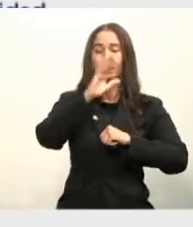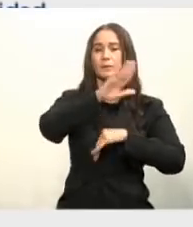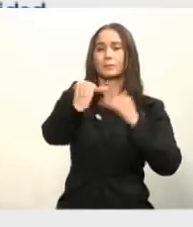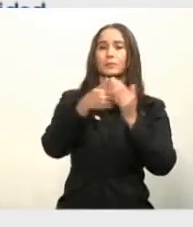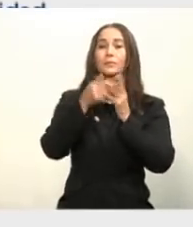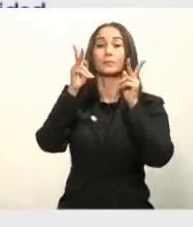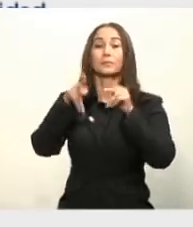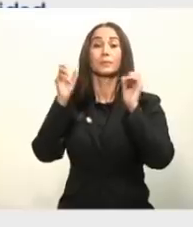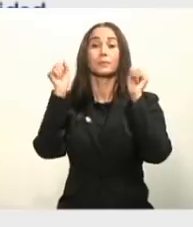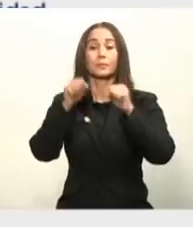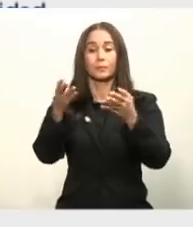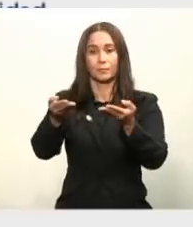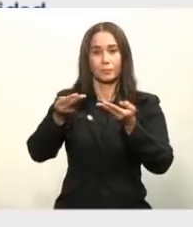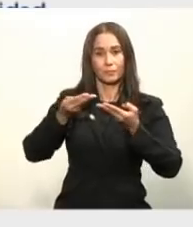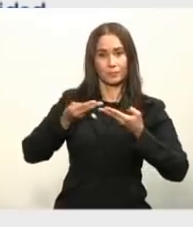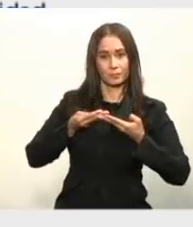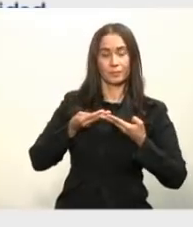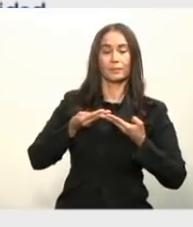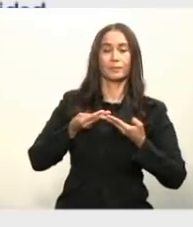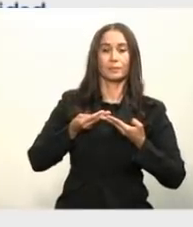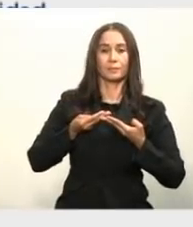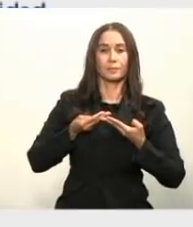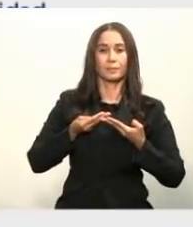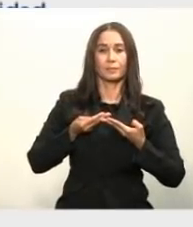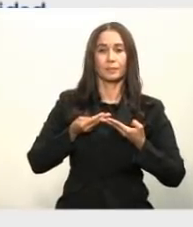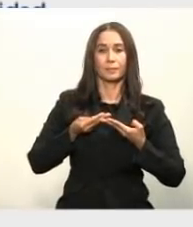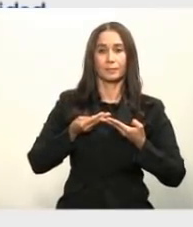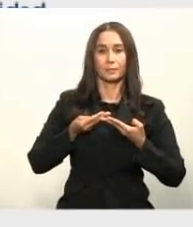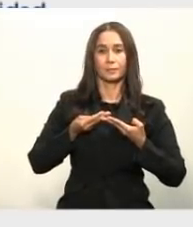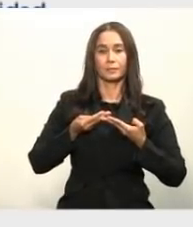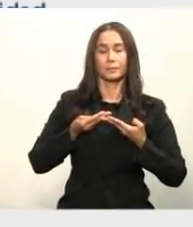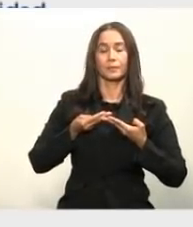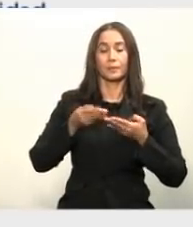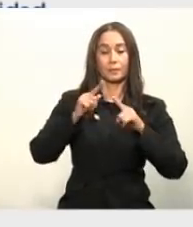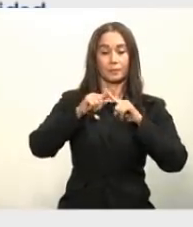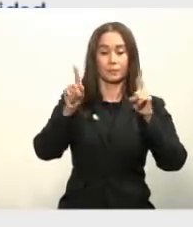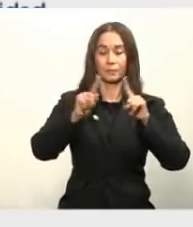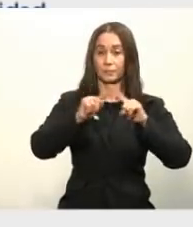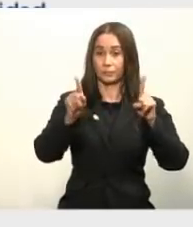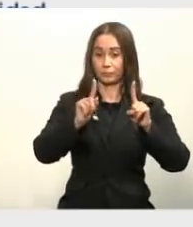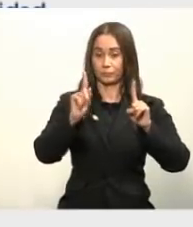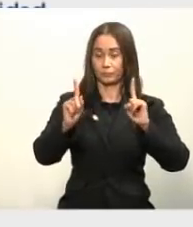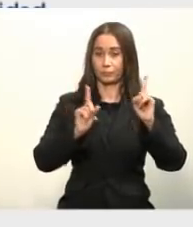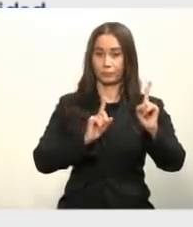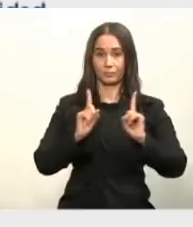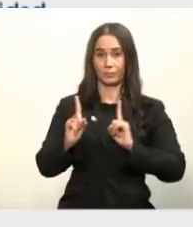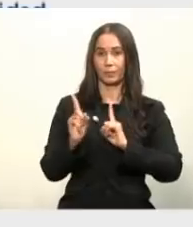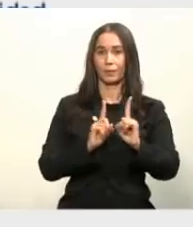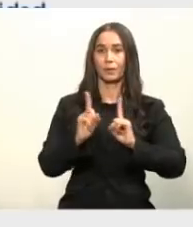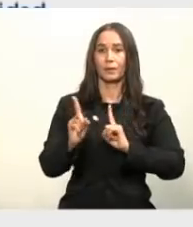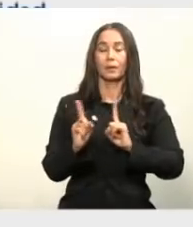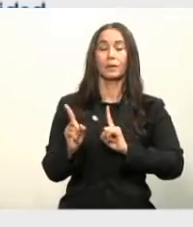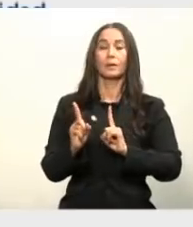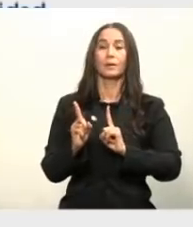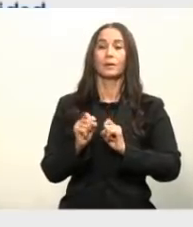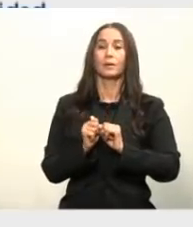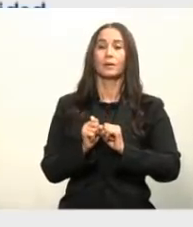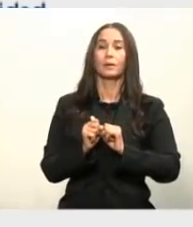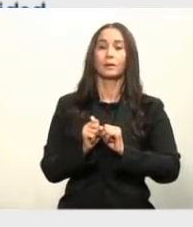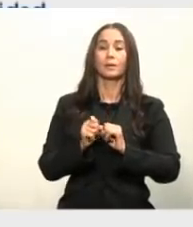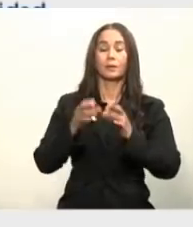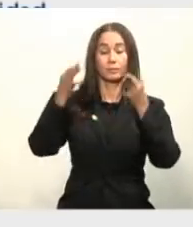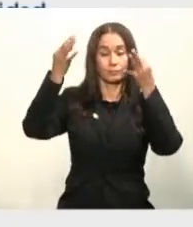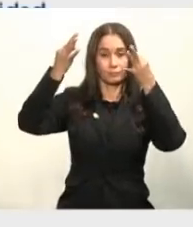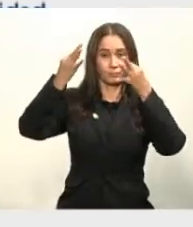persona pueda recibir de manera individual y de manera espontánea y